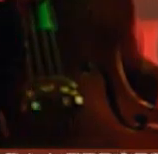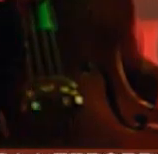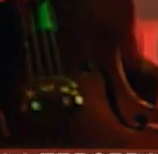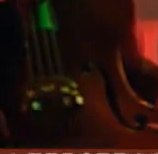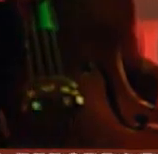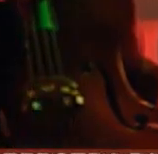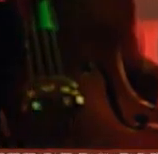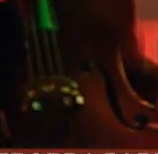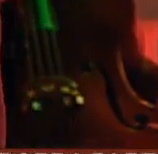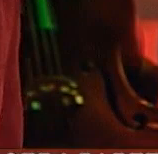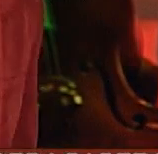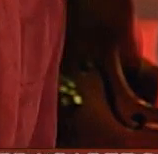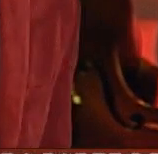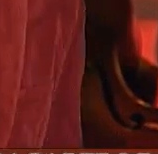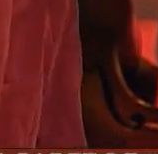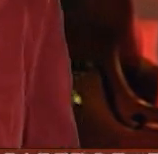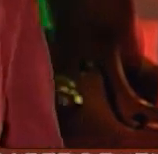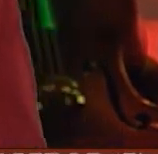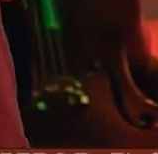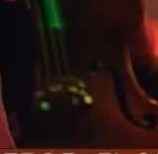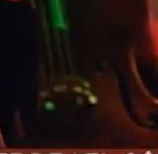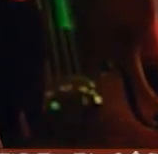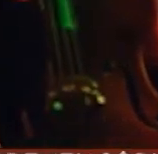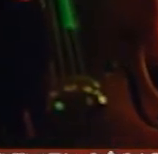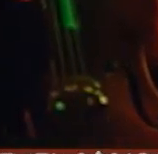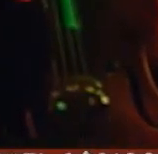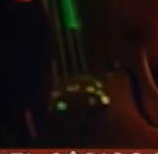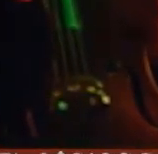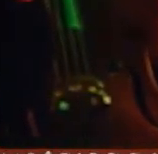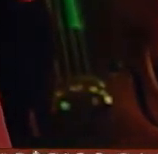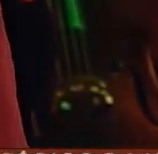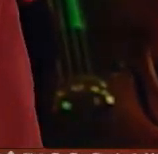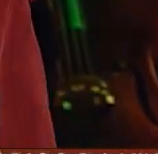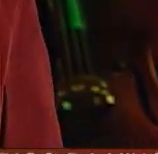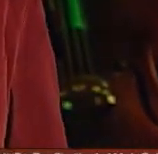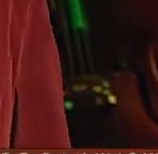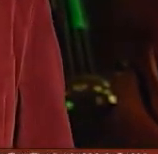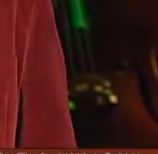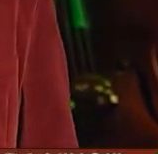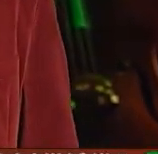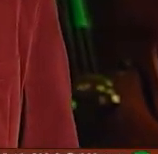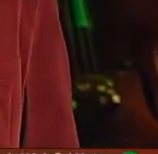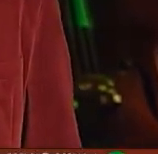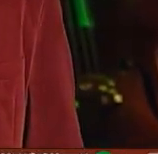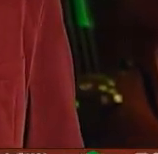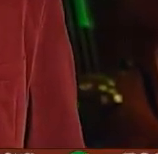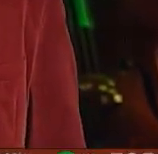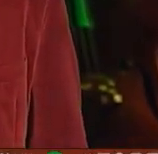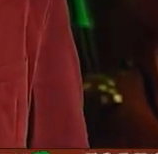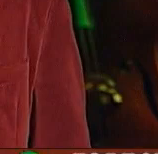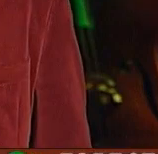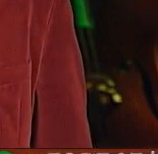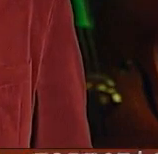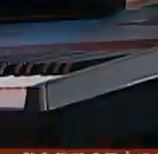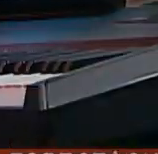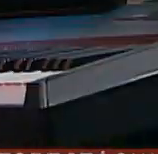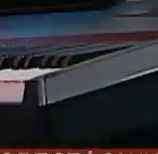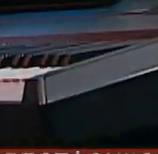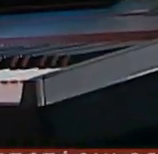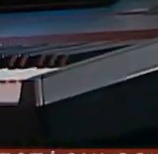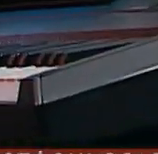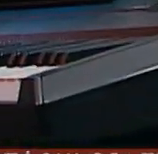viernes 8 de julio a las 11 horas se estrena con repetición en el mismo canal